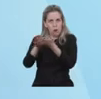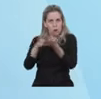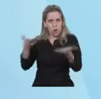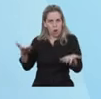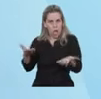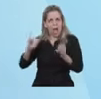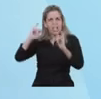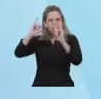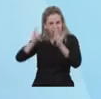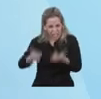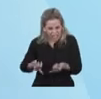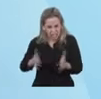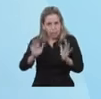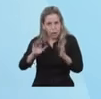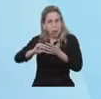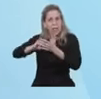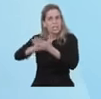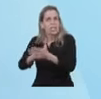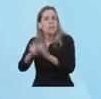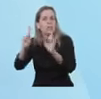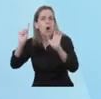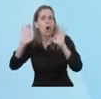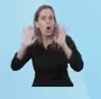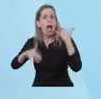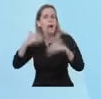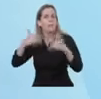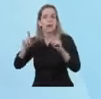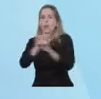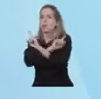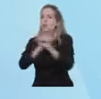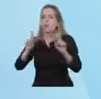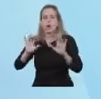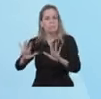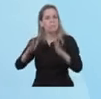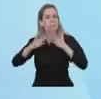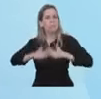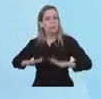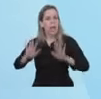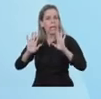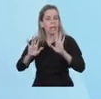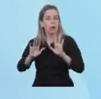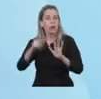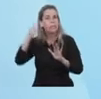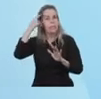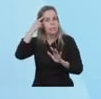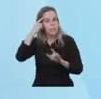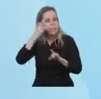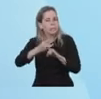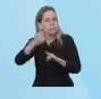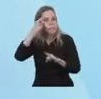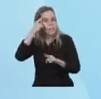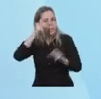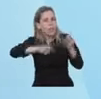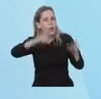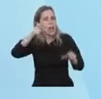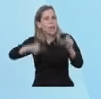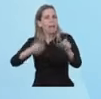sin presiones, sin apuro y lo vamos a hacer cuidando a los argentinos y a las argentinas.